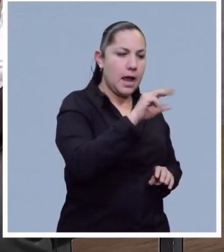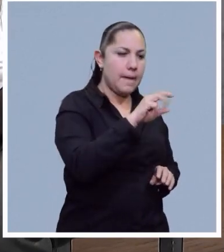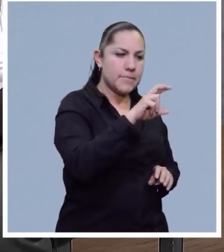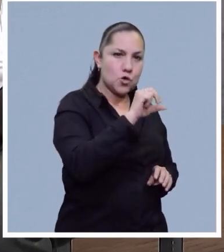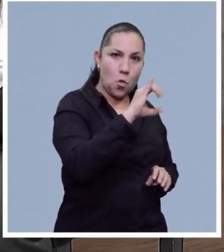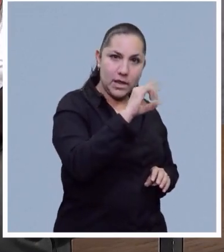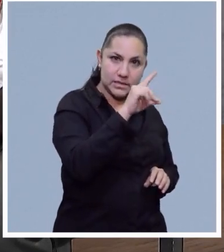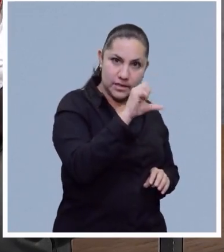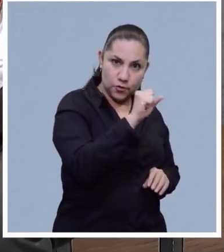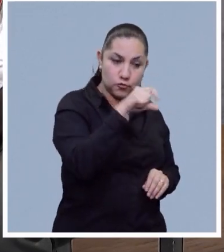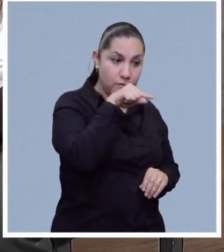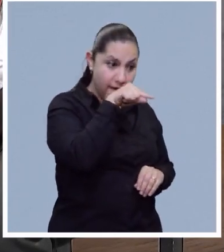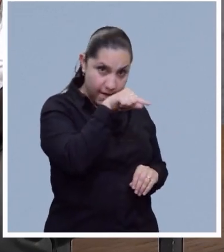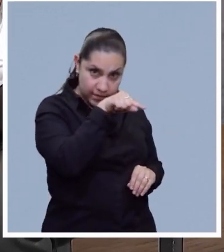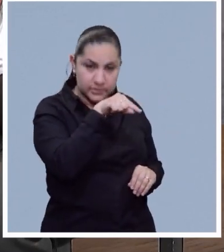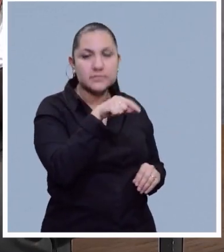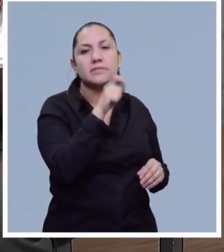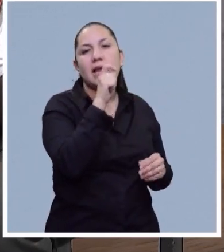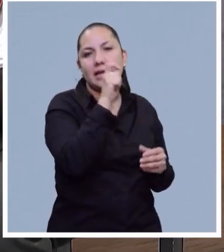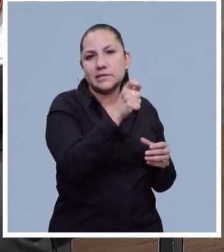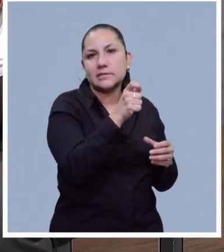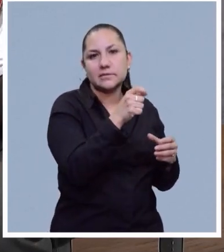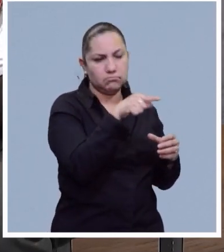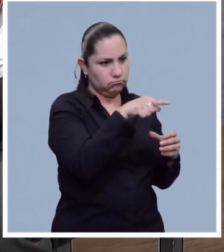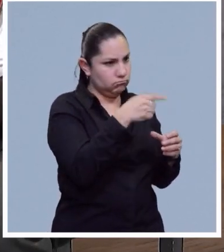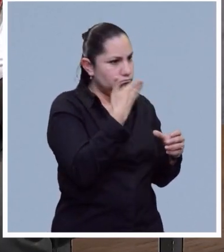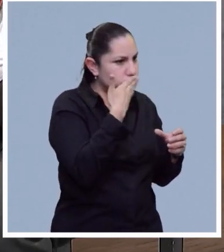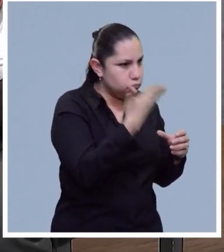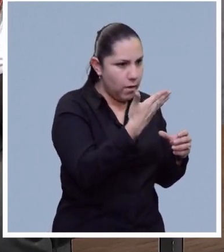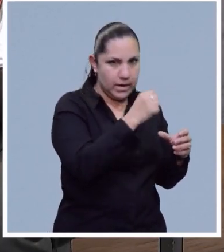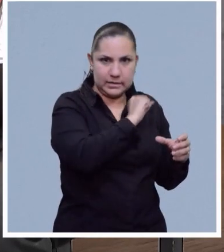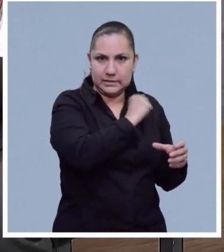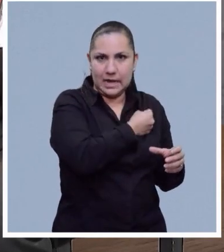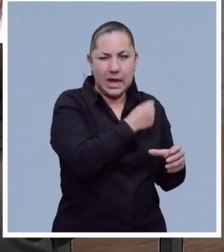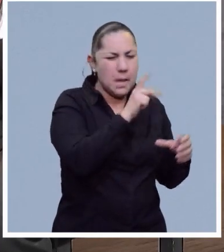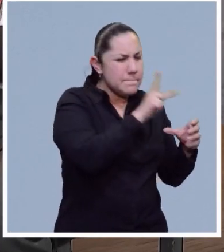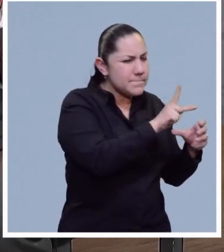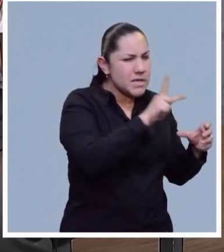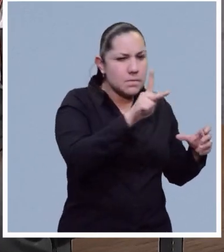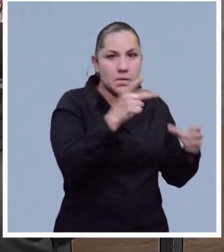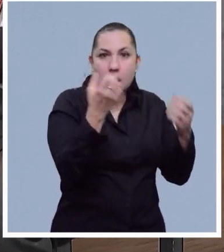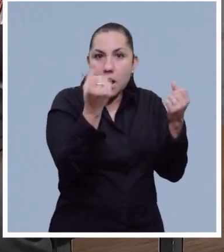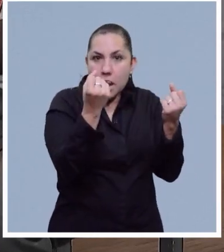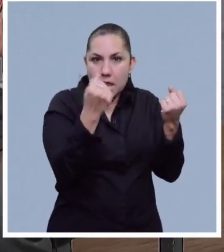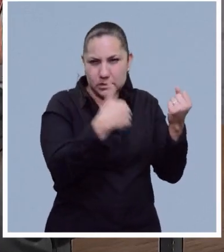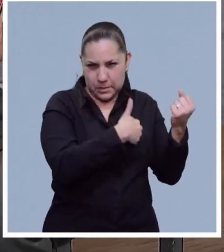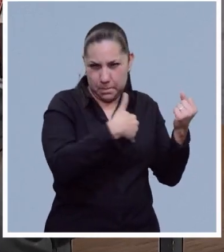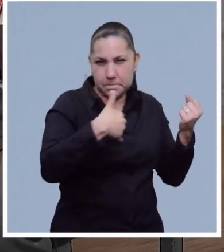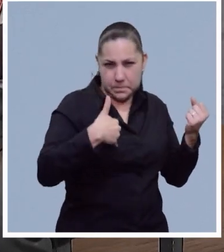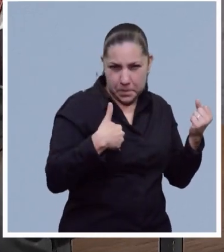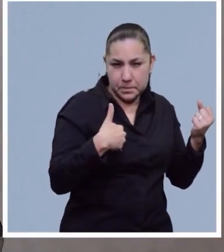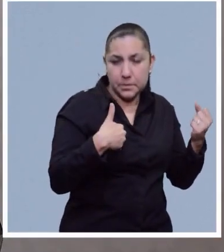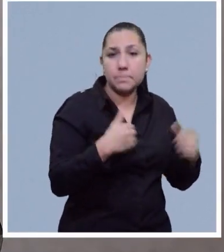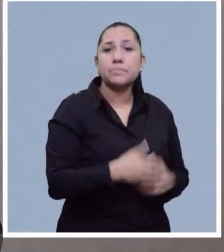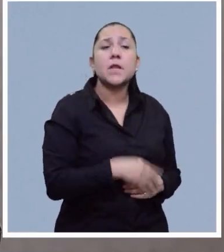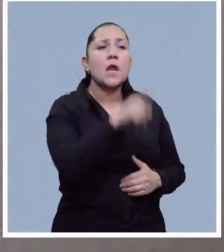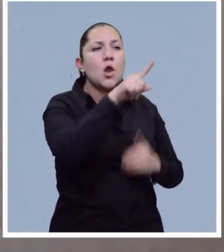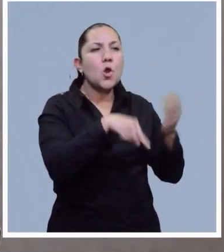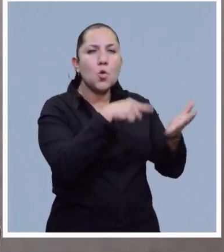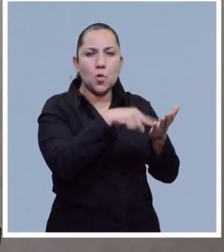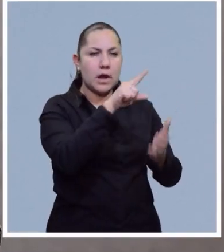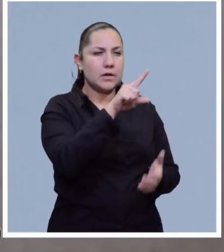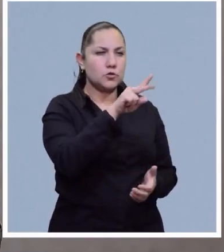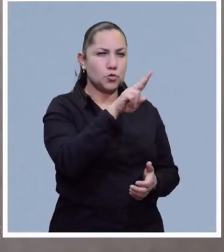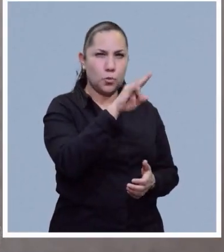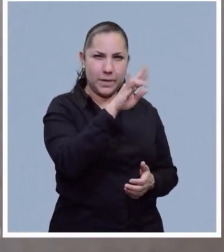aminoácidos perfectos, prácticamente como la leche materna. Entonces, en el Instituto de Nutrición Salvador Subirán, usan